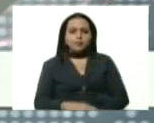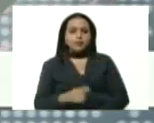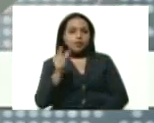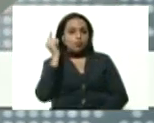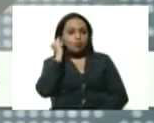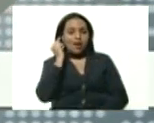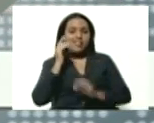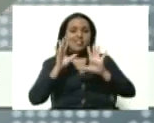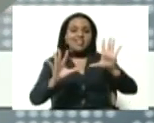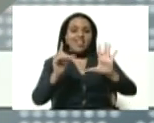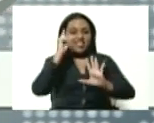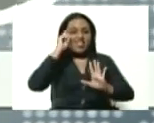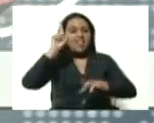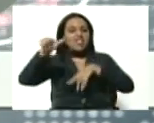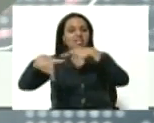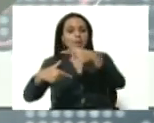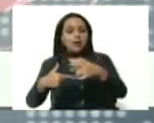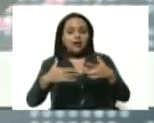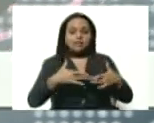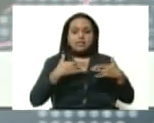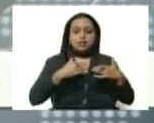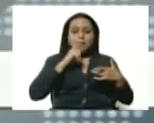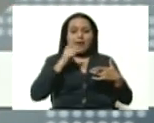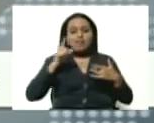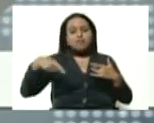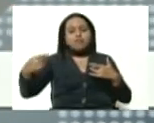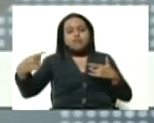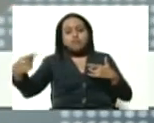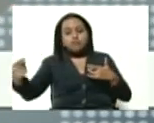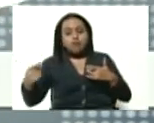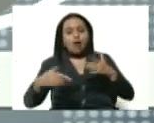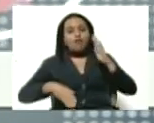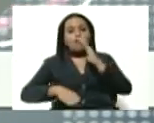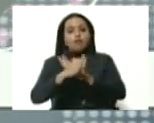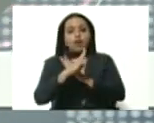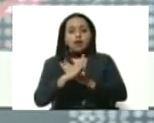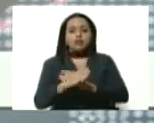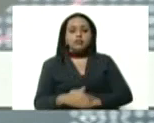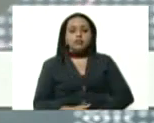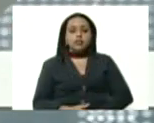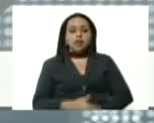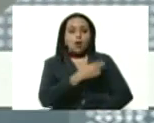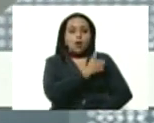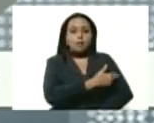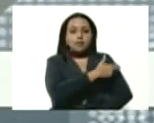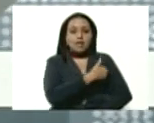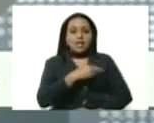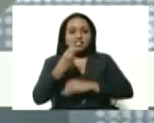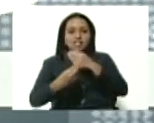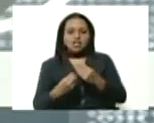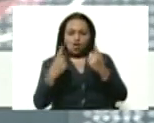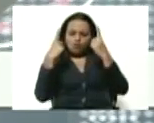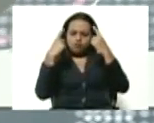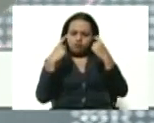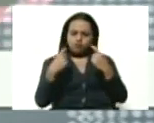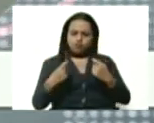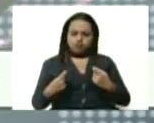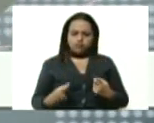llevó 10 días después de que aparecieran los síntomas, cuando se le tomó la radiografía, la radiografía equiletora